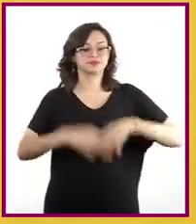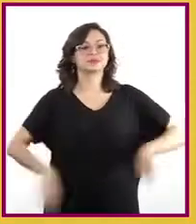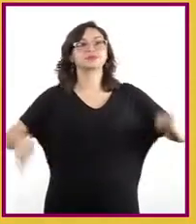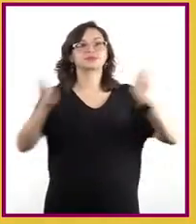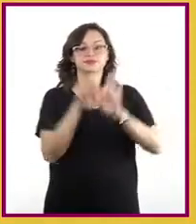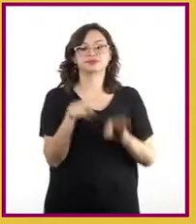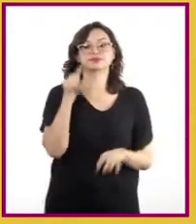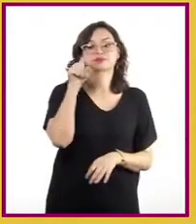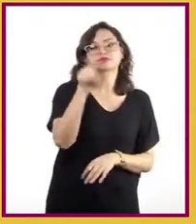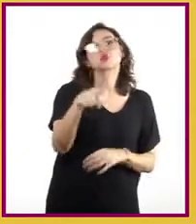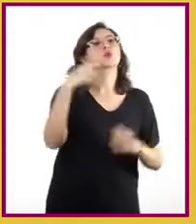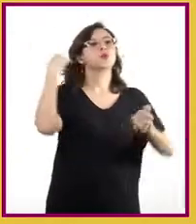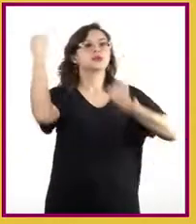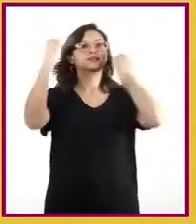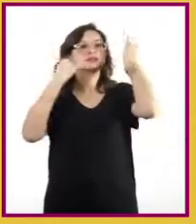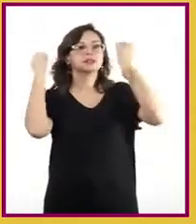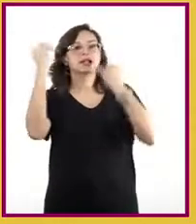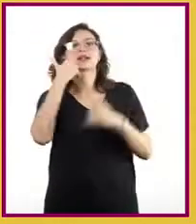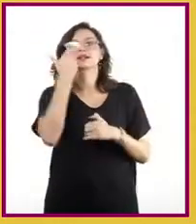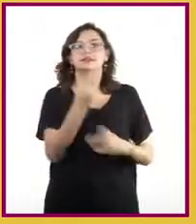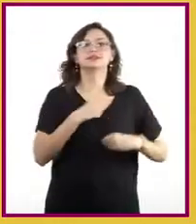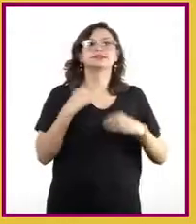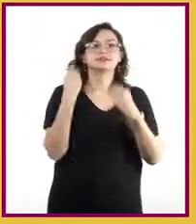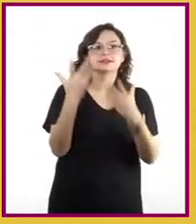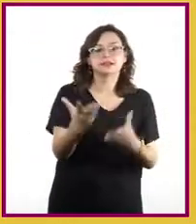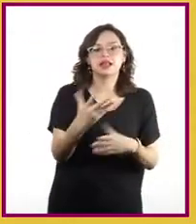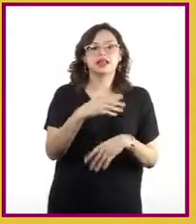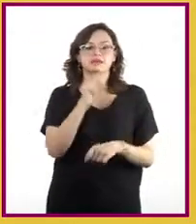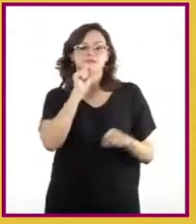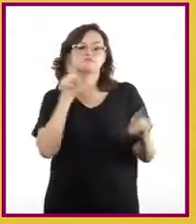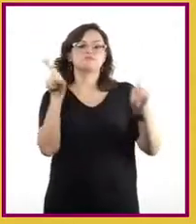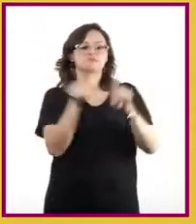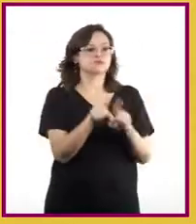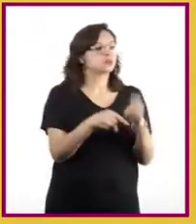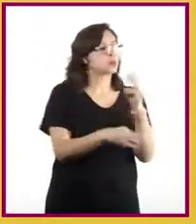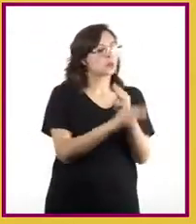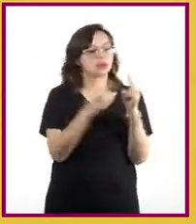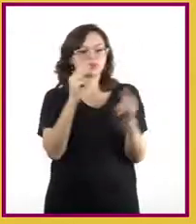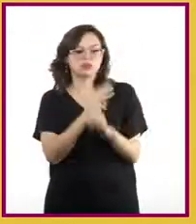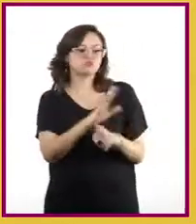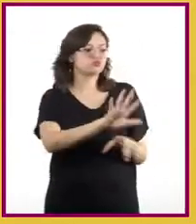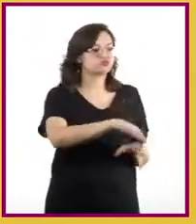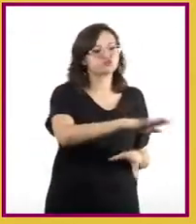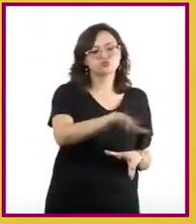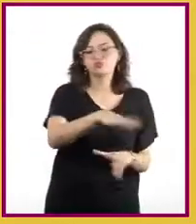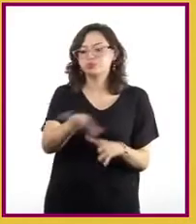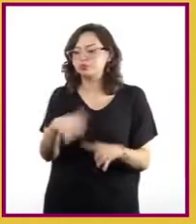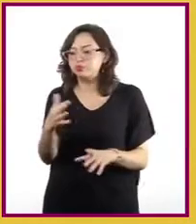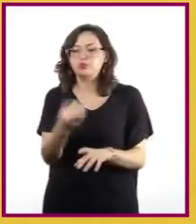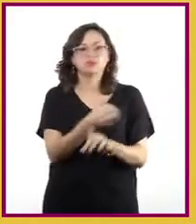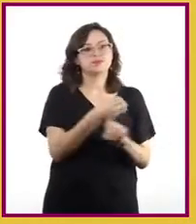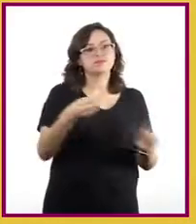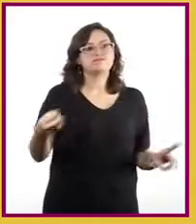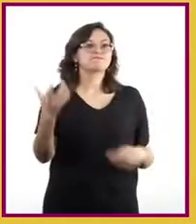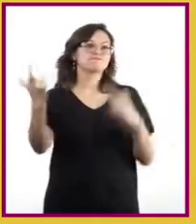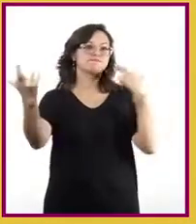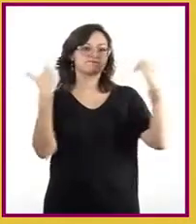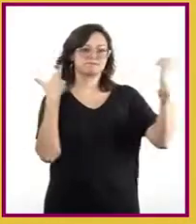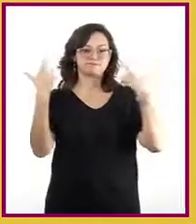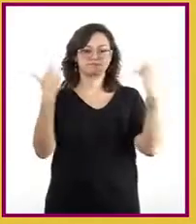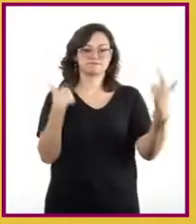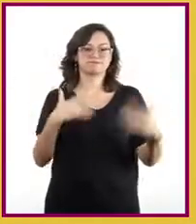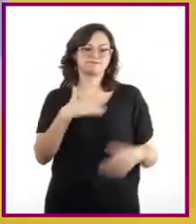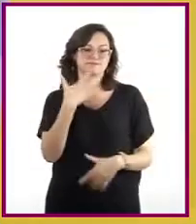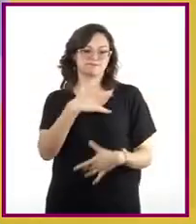en la o las ideas que quieren transmitir, mientras buscan los materiales necesarios para crear los sonidos que expresen mejor